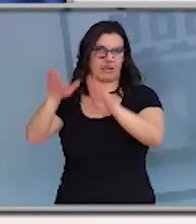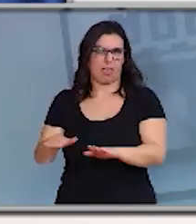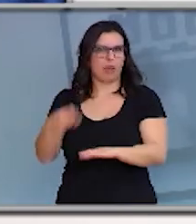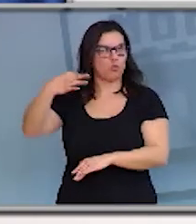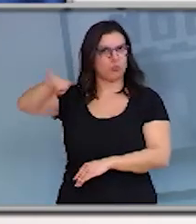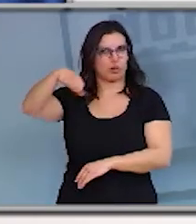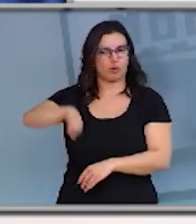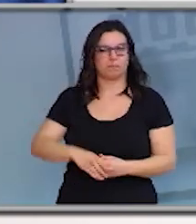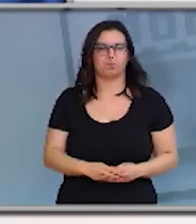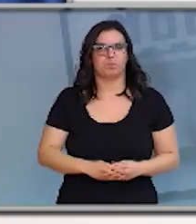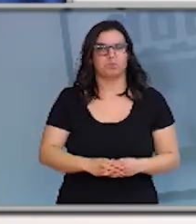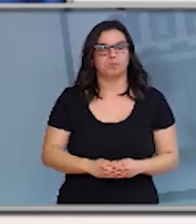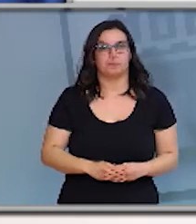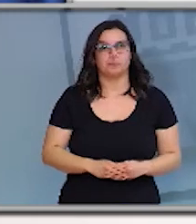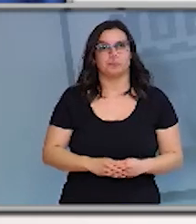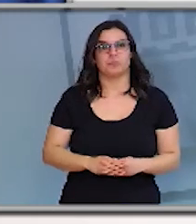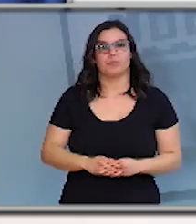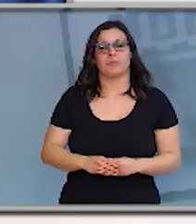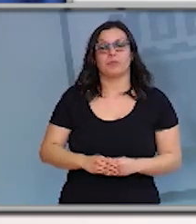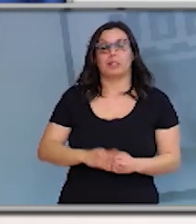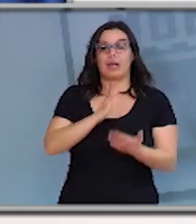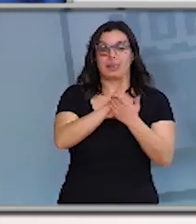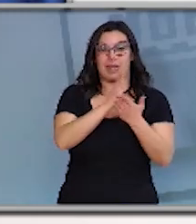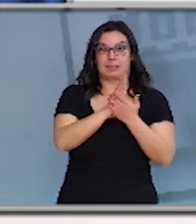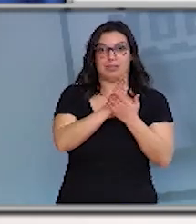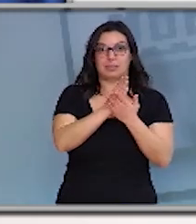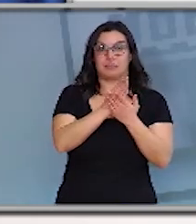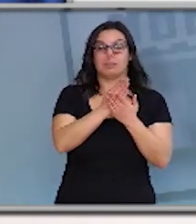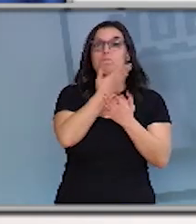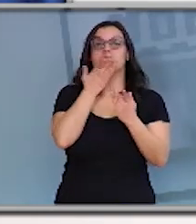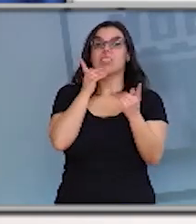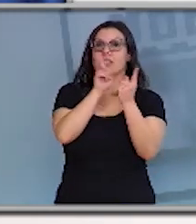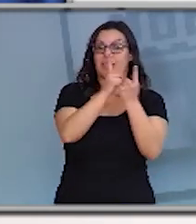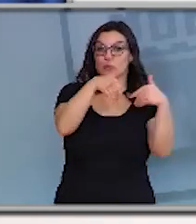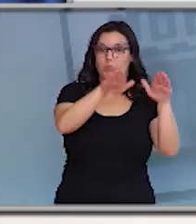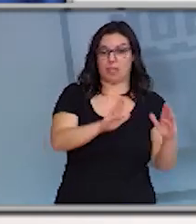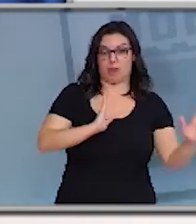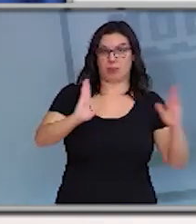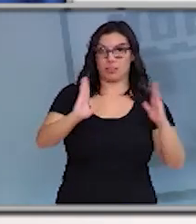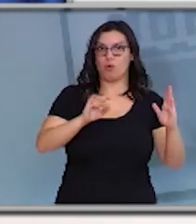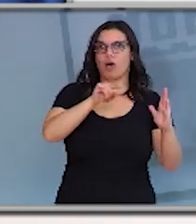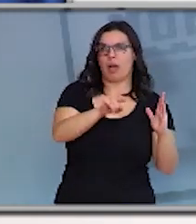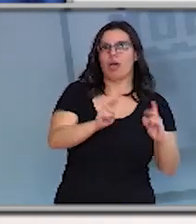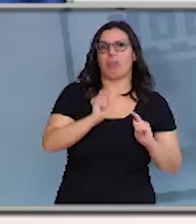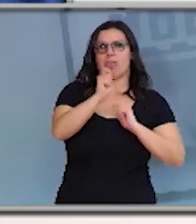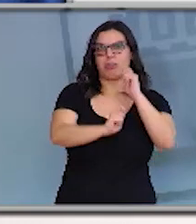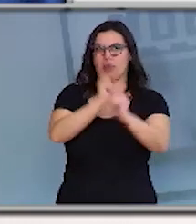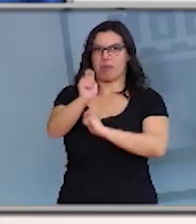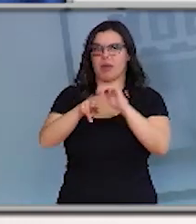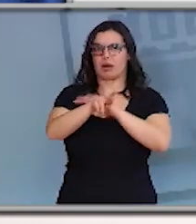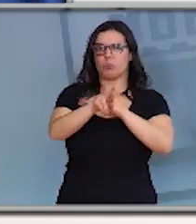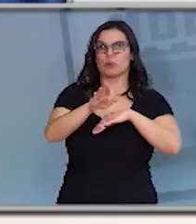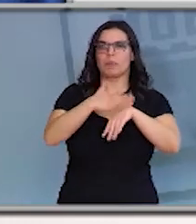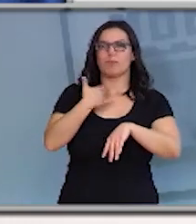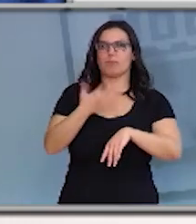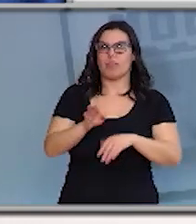Durante el periodo de suspensión de la docencia presencial, se habilitarán las medidas para continuar las actividades a través